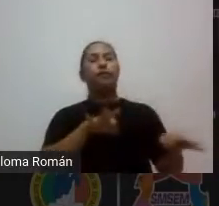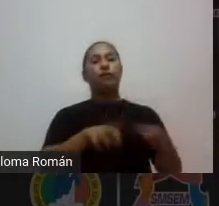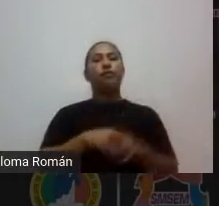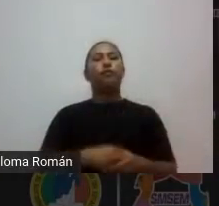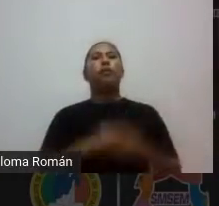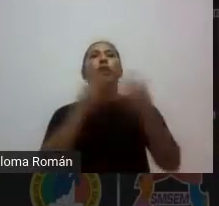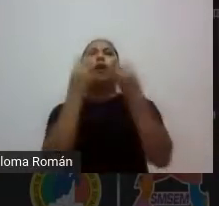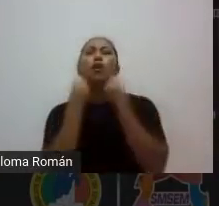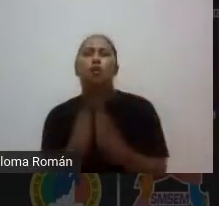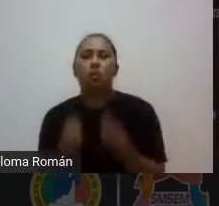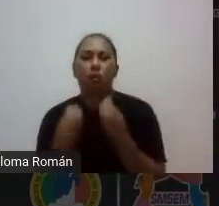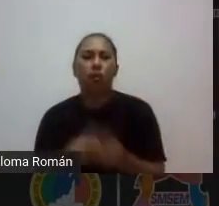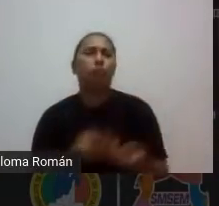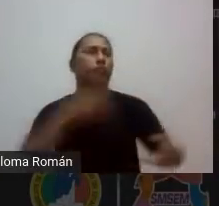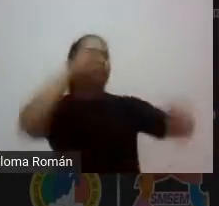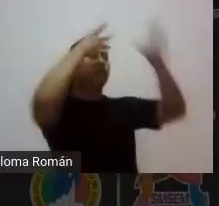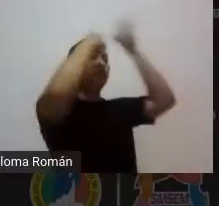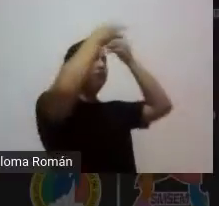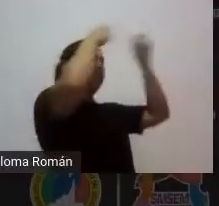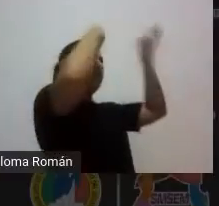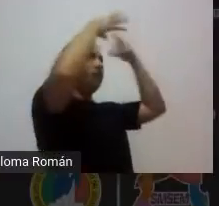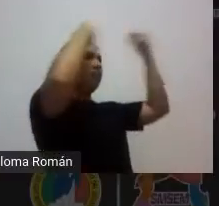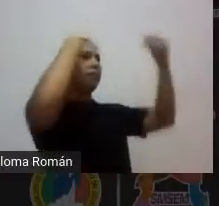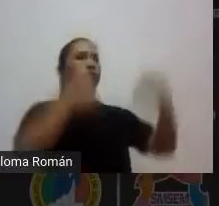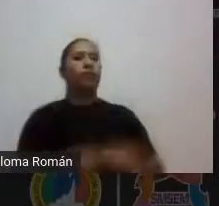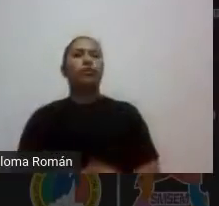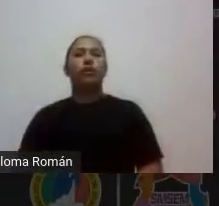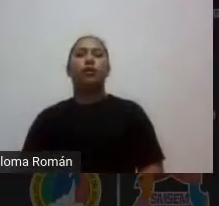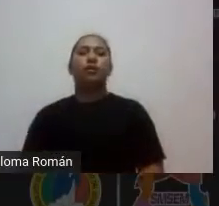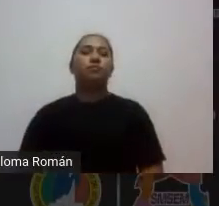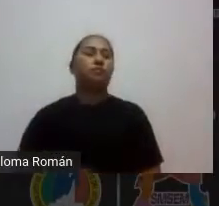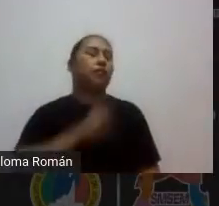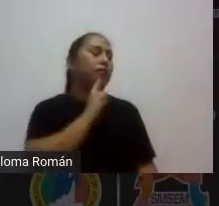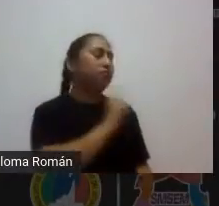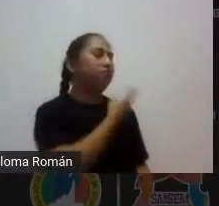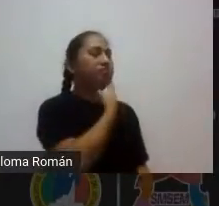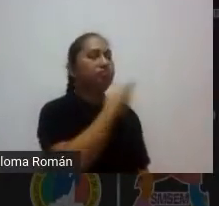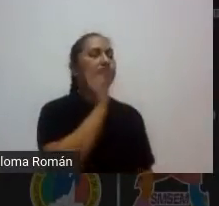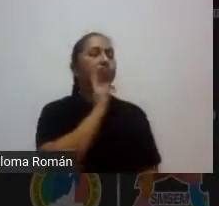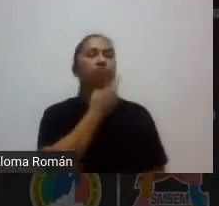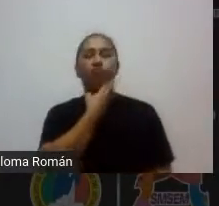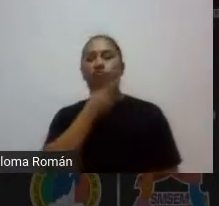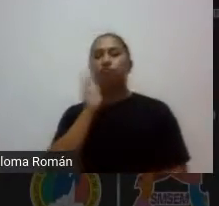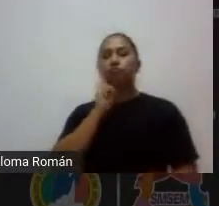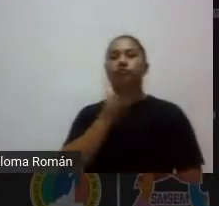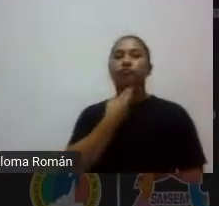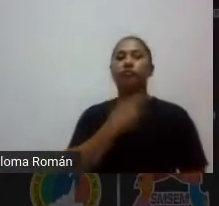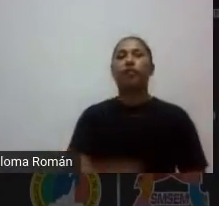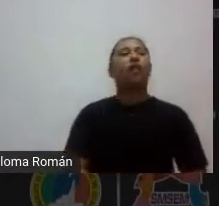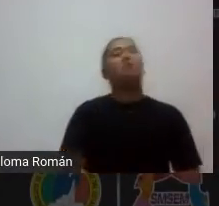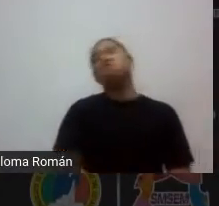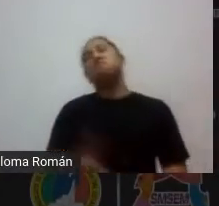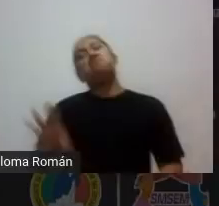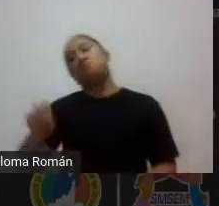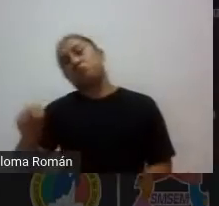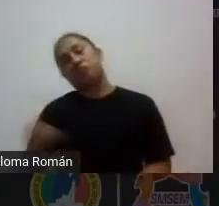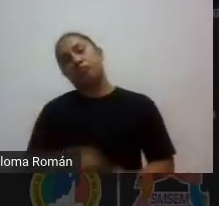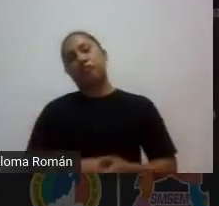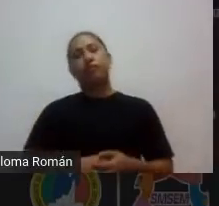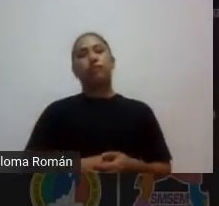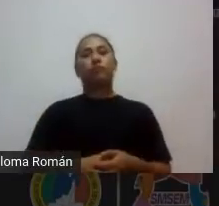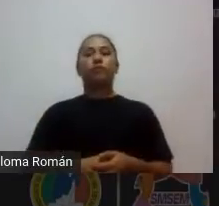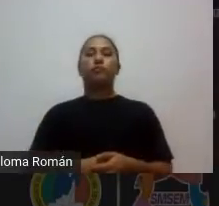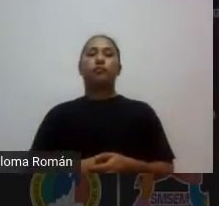indicadores caen en regular regular regular regular y tú dices perdón chicos no los puedo declarar competencia lograda van a quedar